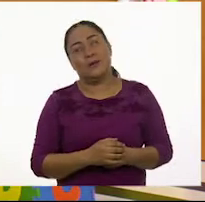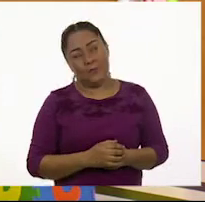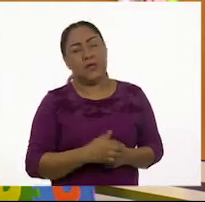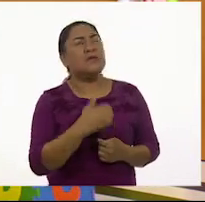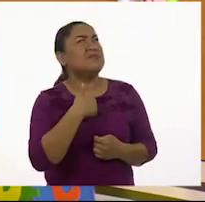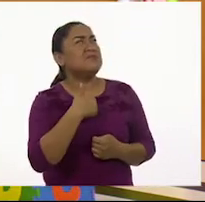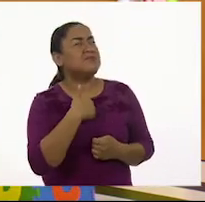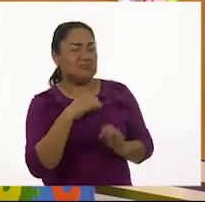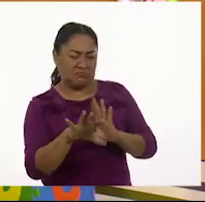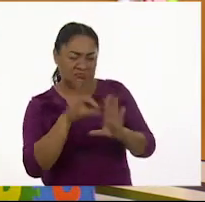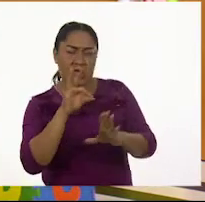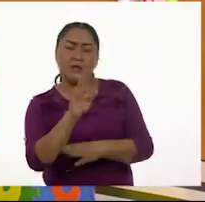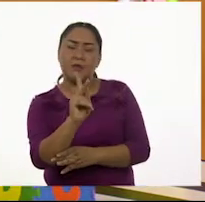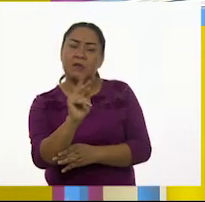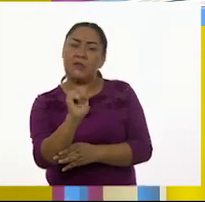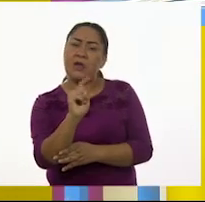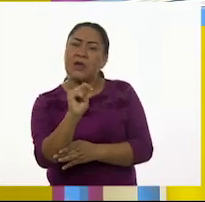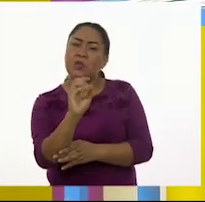patológico.